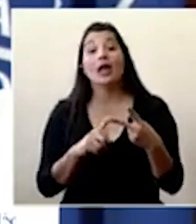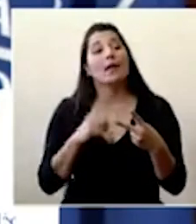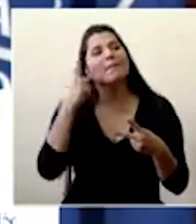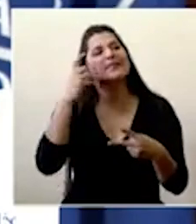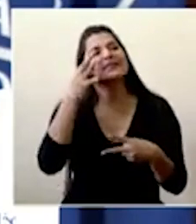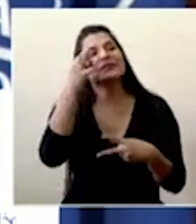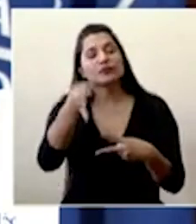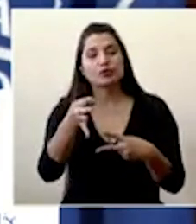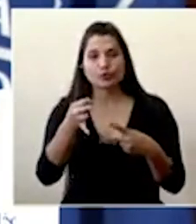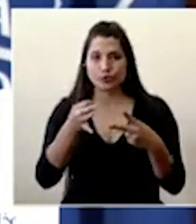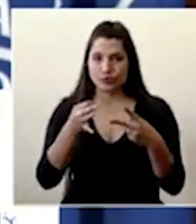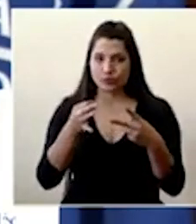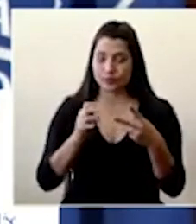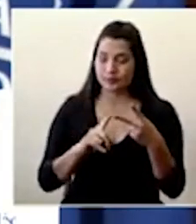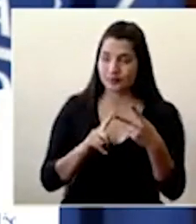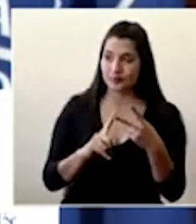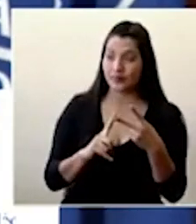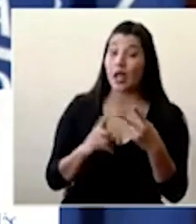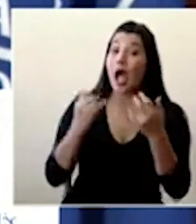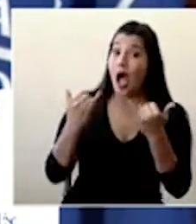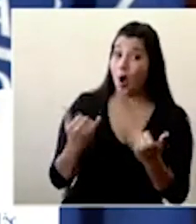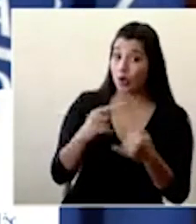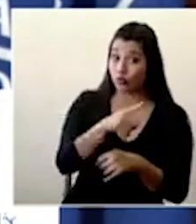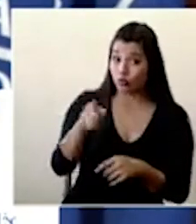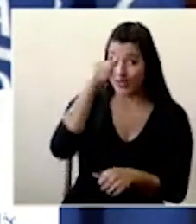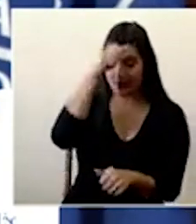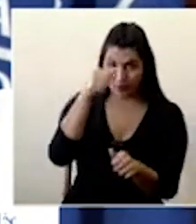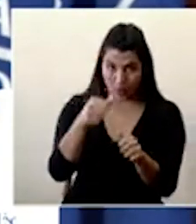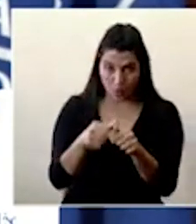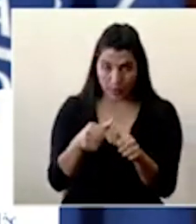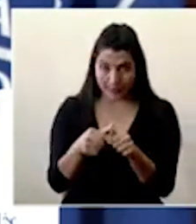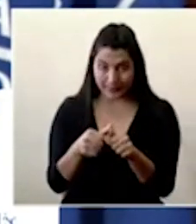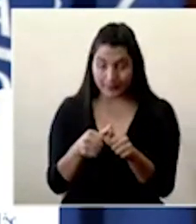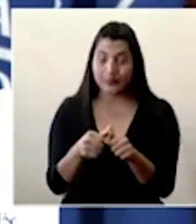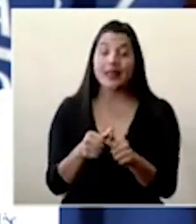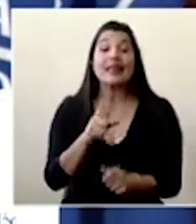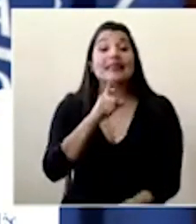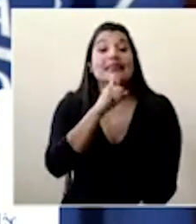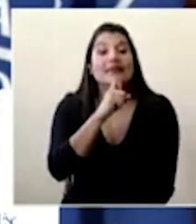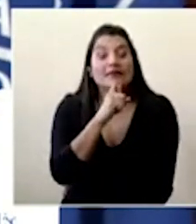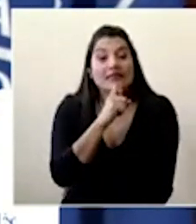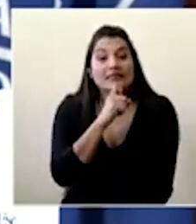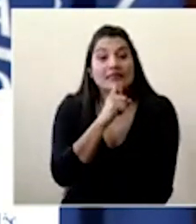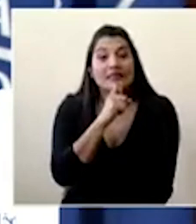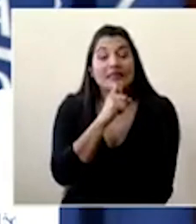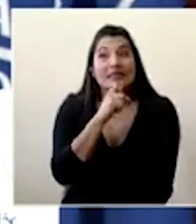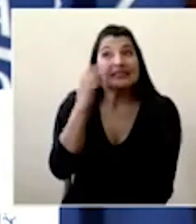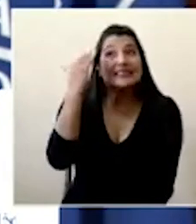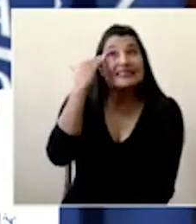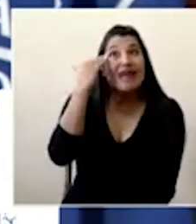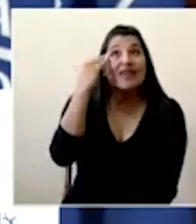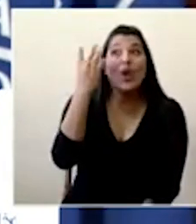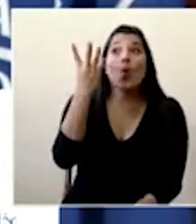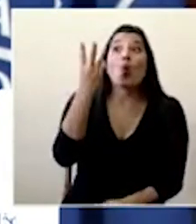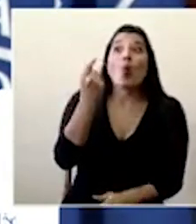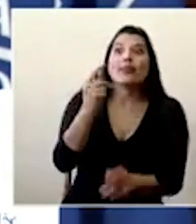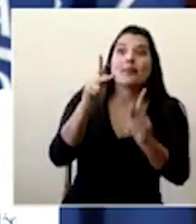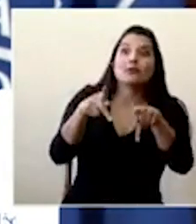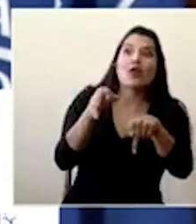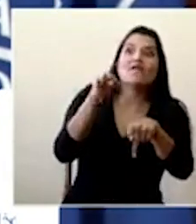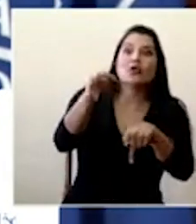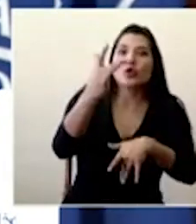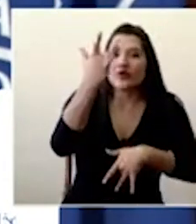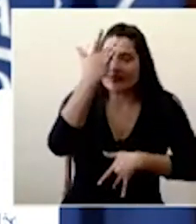y servicios de contagio sí recordemos que bueno en esto es difícil porque hacer una proyección y